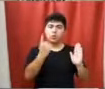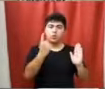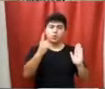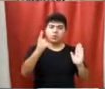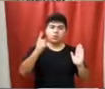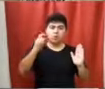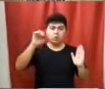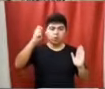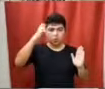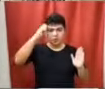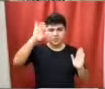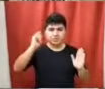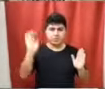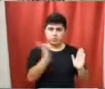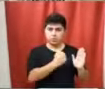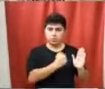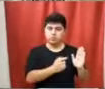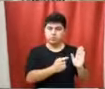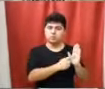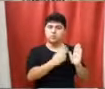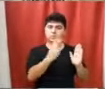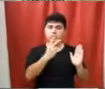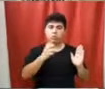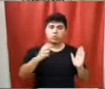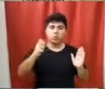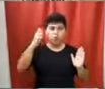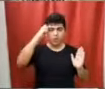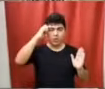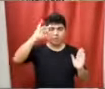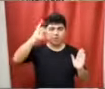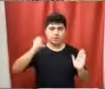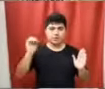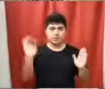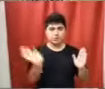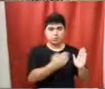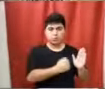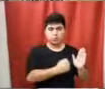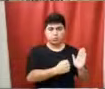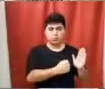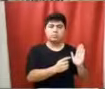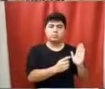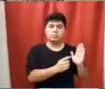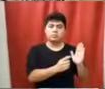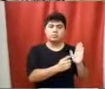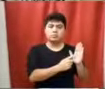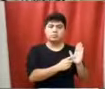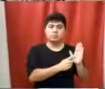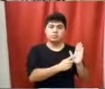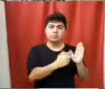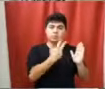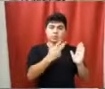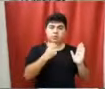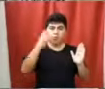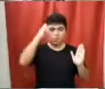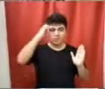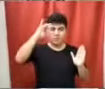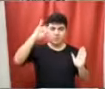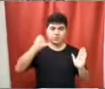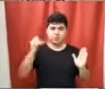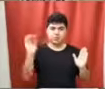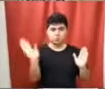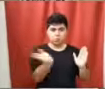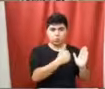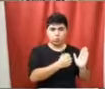afirmativo de todos los concejales. Artículo segundo, voto afirmativo de todos los concejales. Artículo tercero, voto